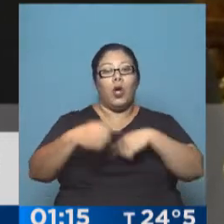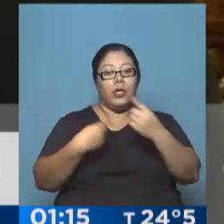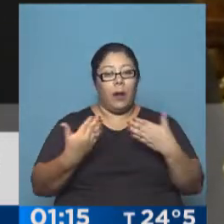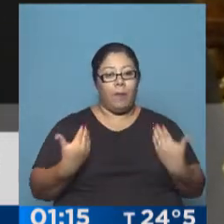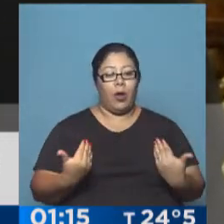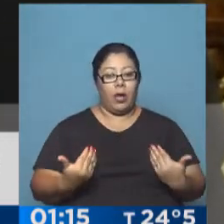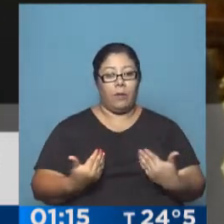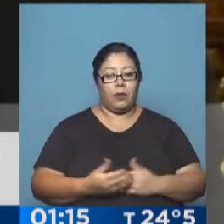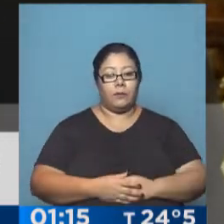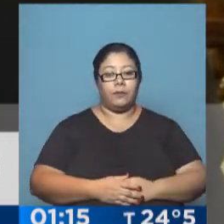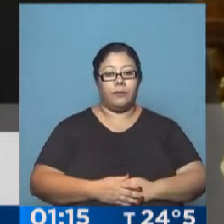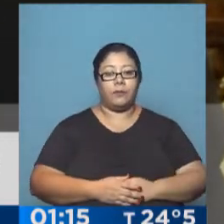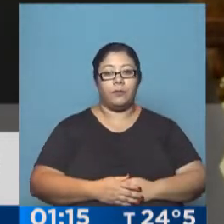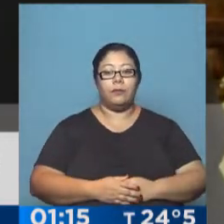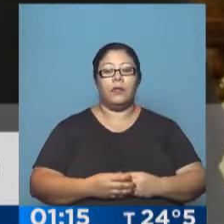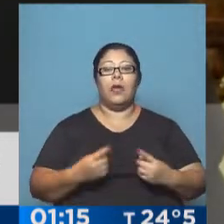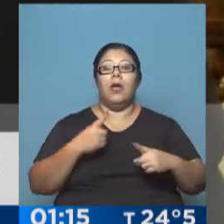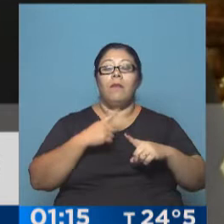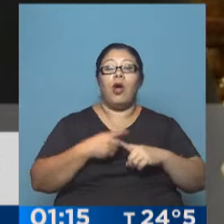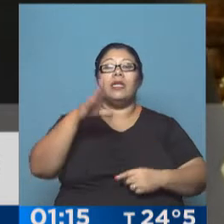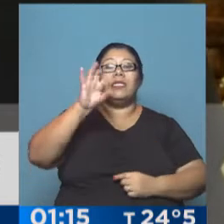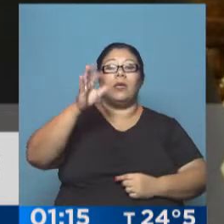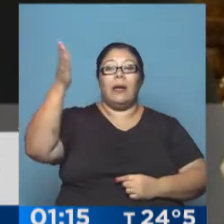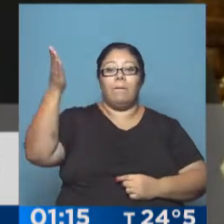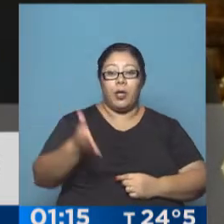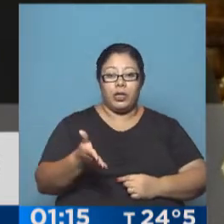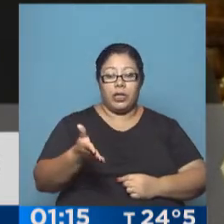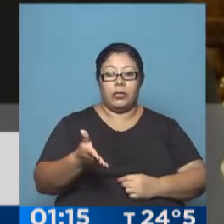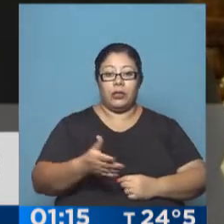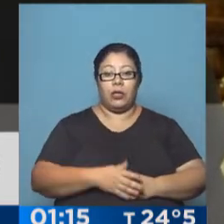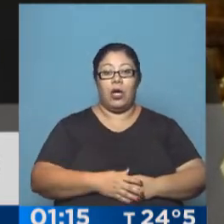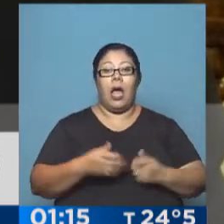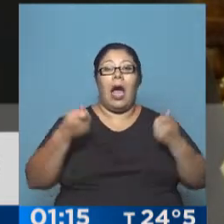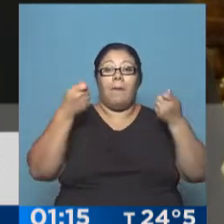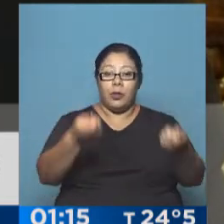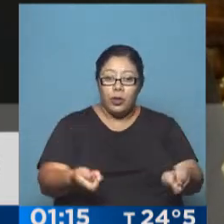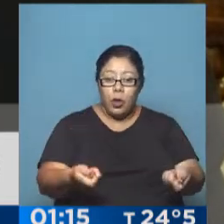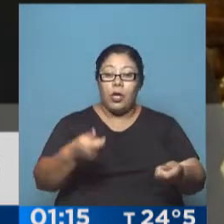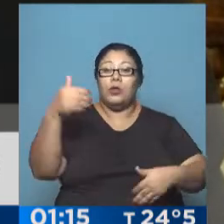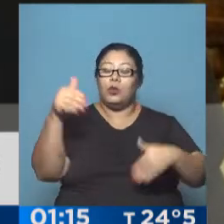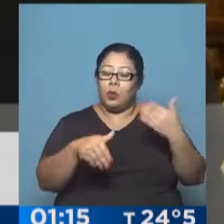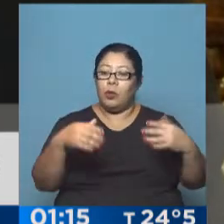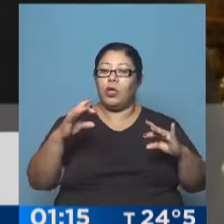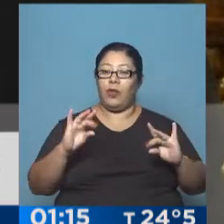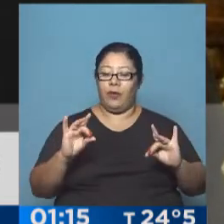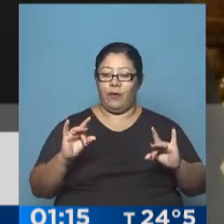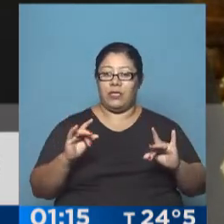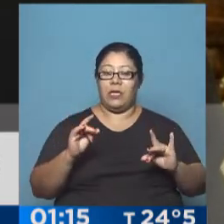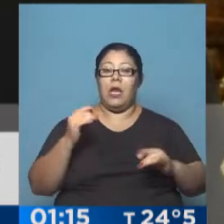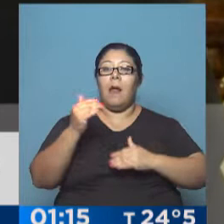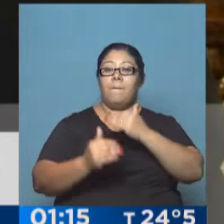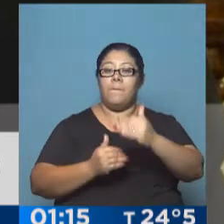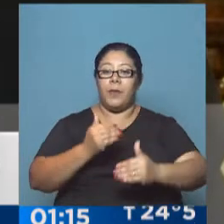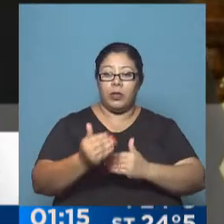semejante apoyo de un 50%, que es el voto duro de este proceso, el